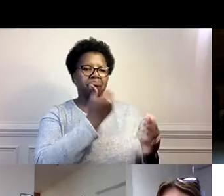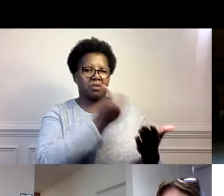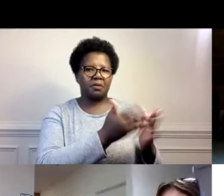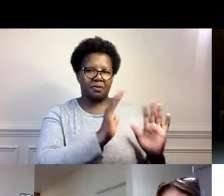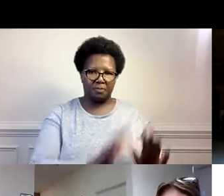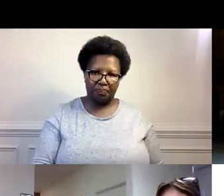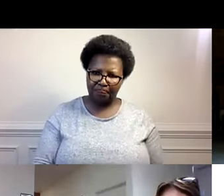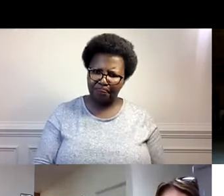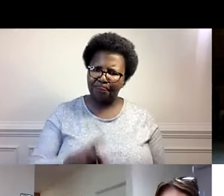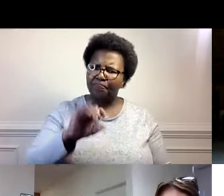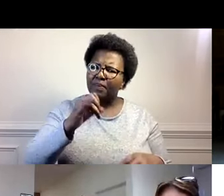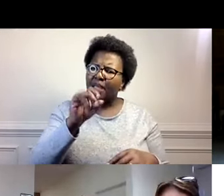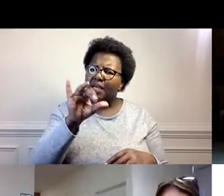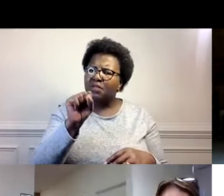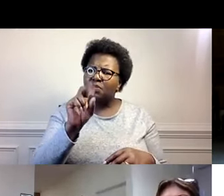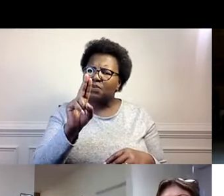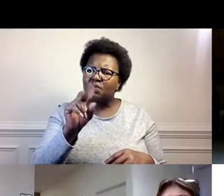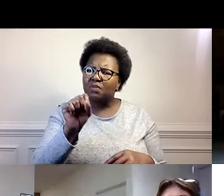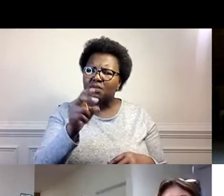Ah, muy bien. Bueno saber. ¿Y qué tal tú, Jesús?